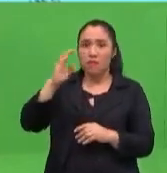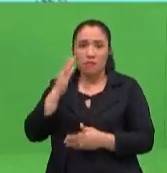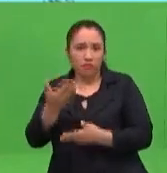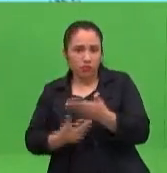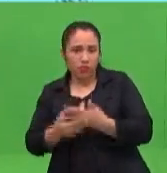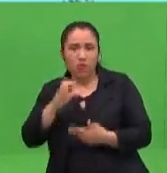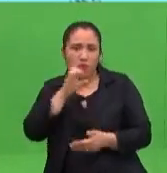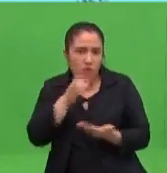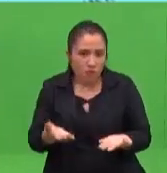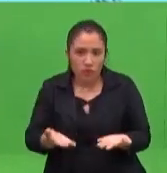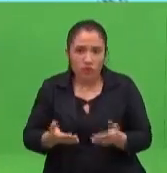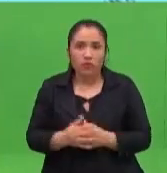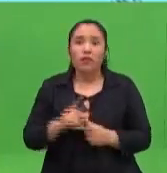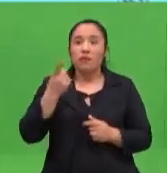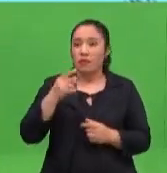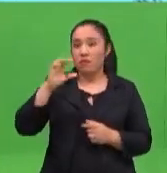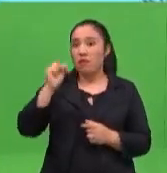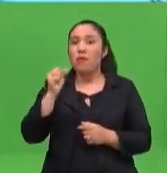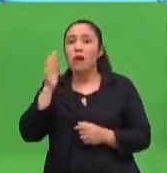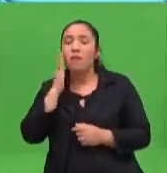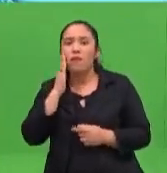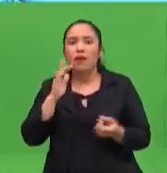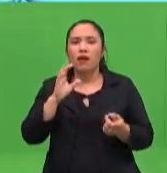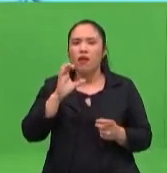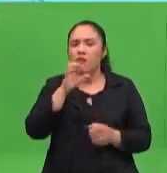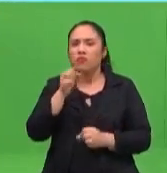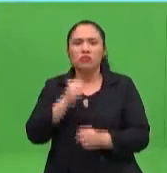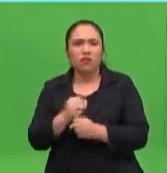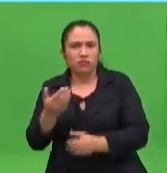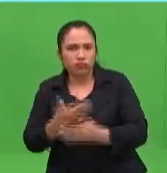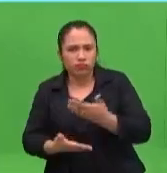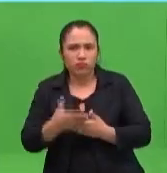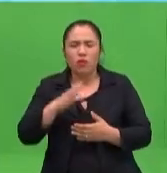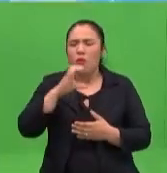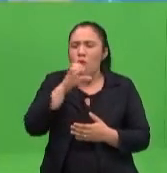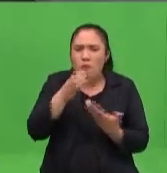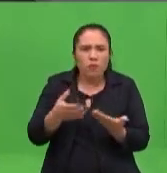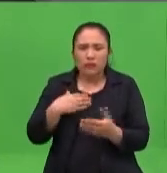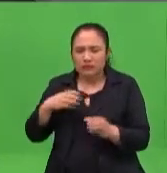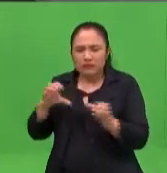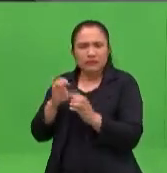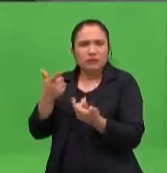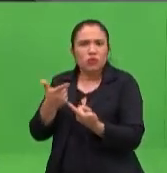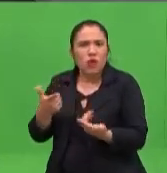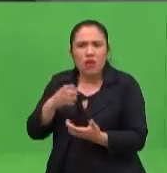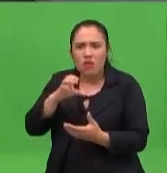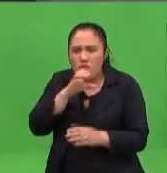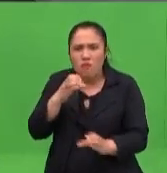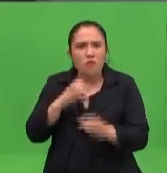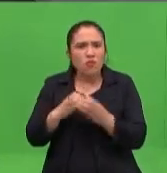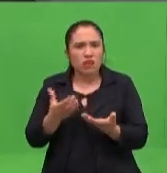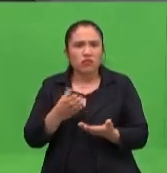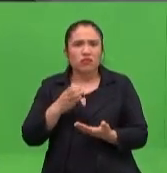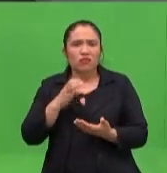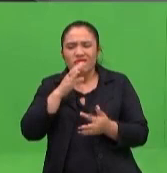ciertos tips y papá y mamá dicen, pero ¿cómo? Acá hay una confrontación. ¿Cómo hacemos? ¿Nosotros mismos vamos a evaluar a nuestros hijos?